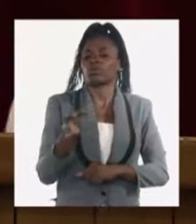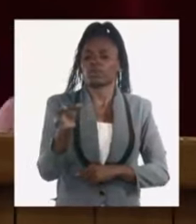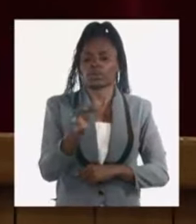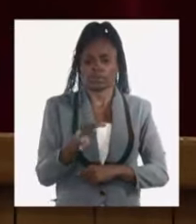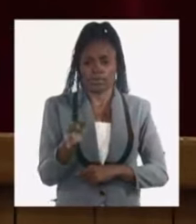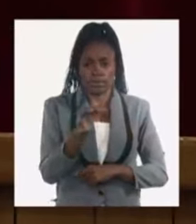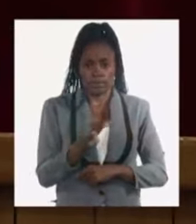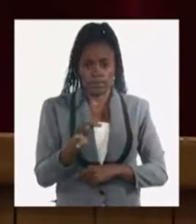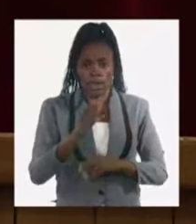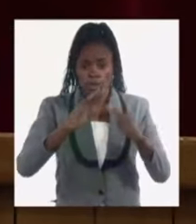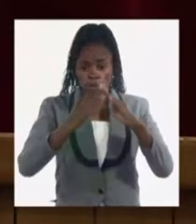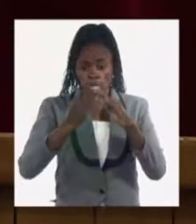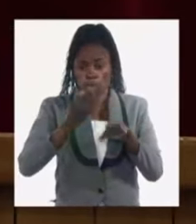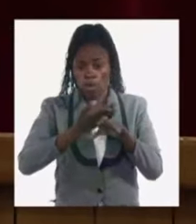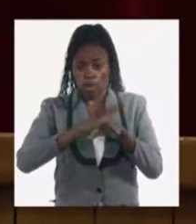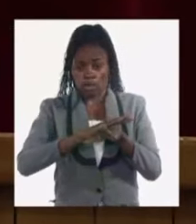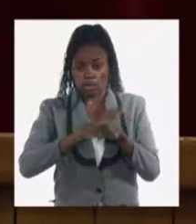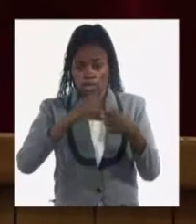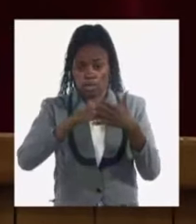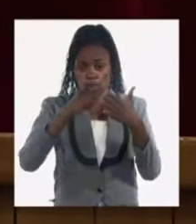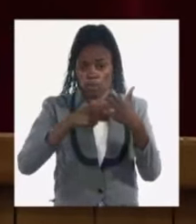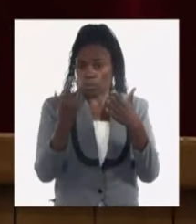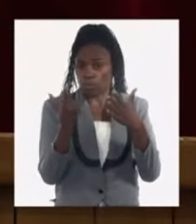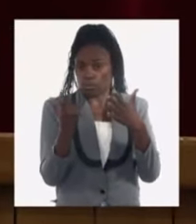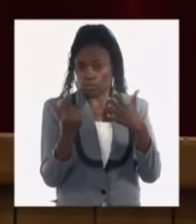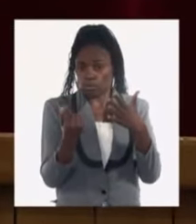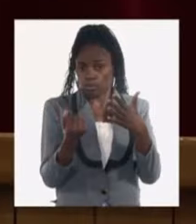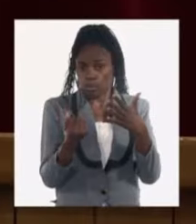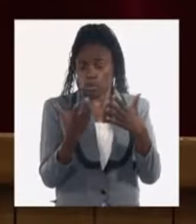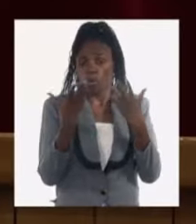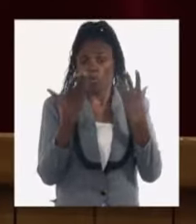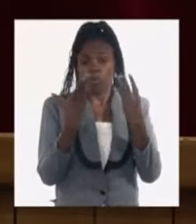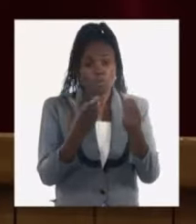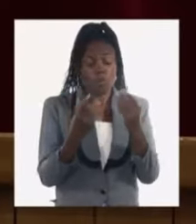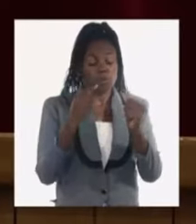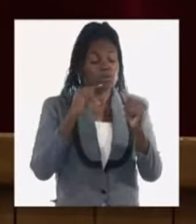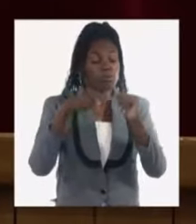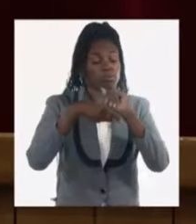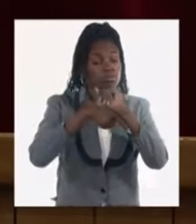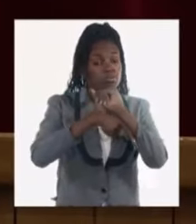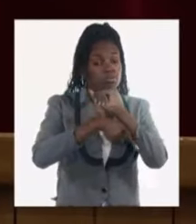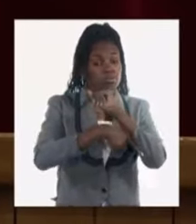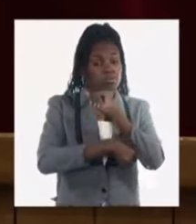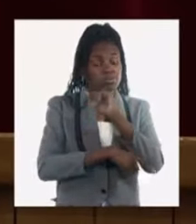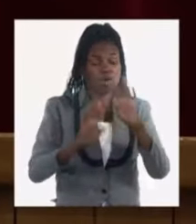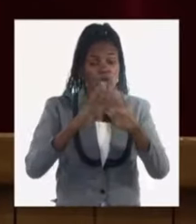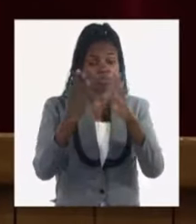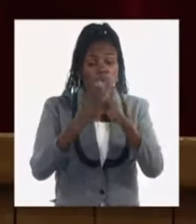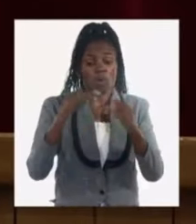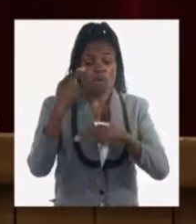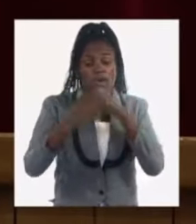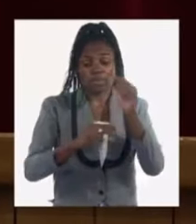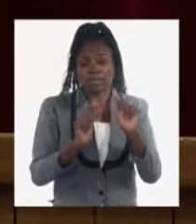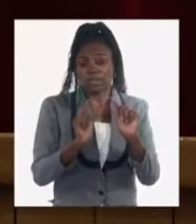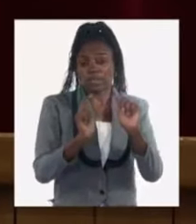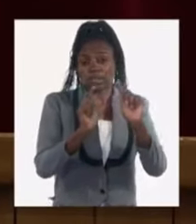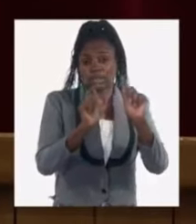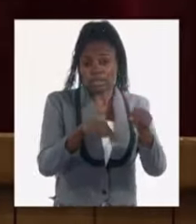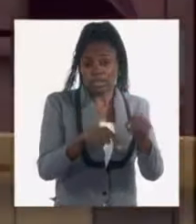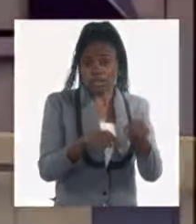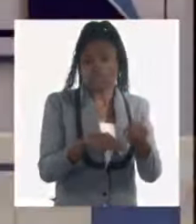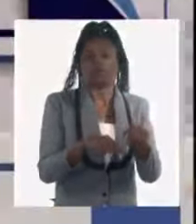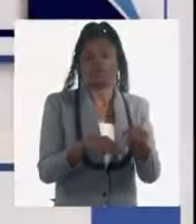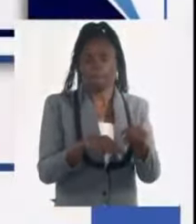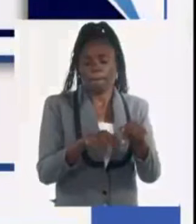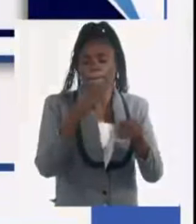esto lo discutimos ayer también en la comisión económica con bastante con profundidad todo lo que tenemos que hacer en ese sentido y el impacto favorable que